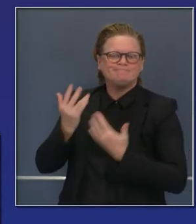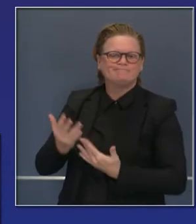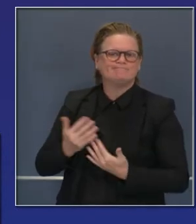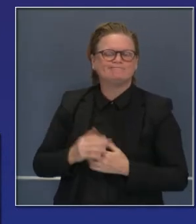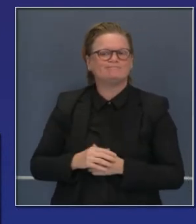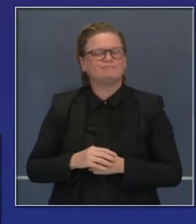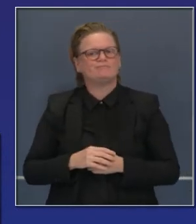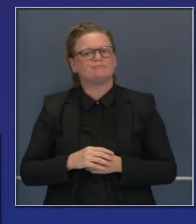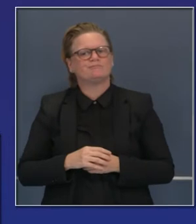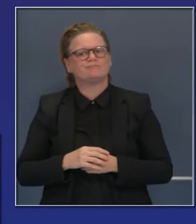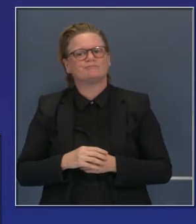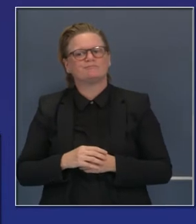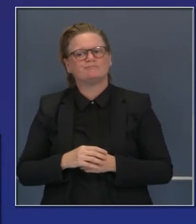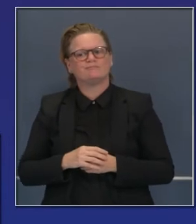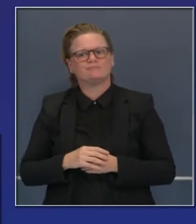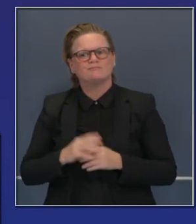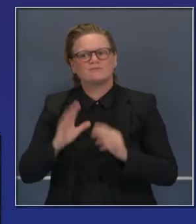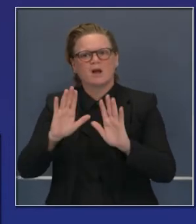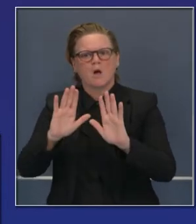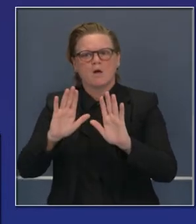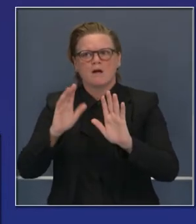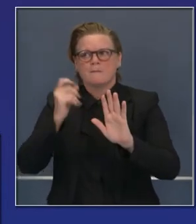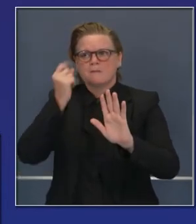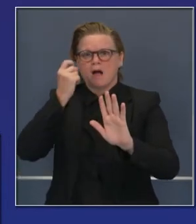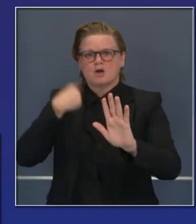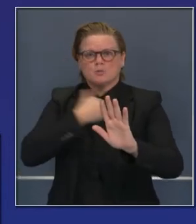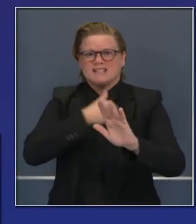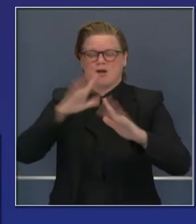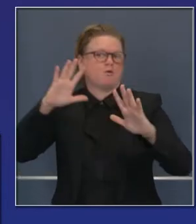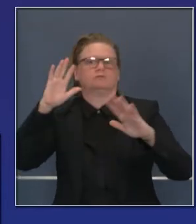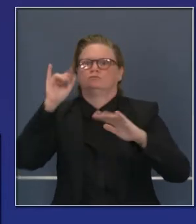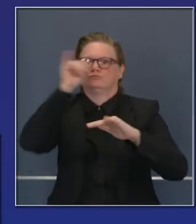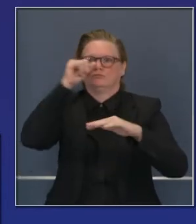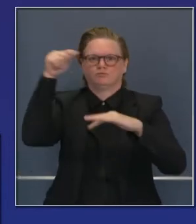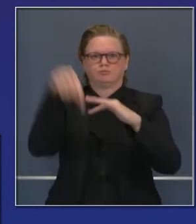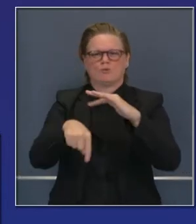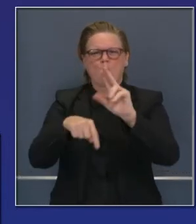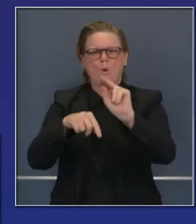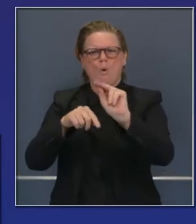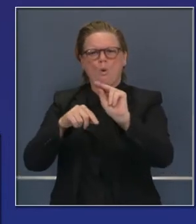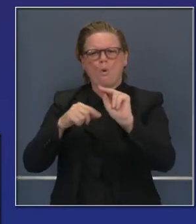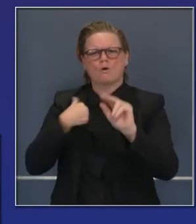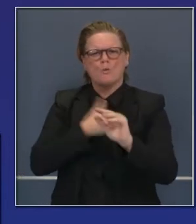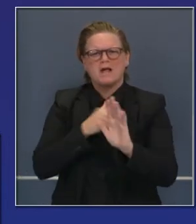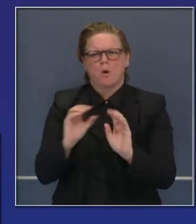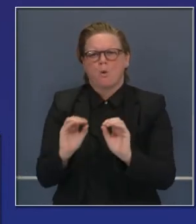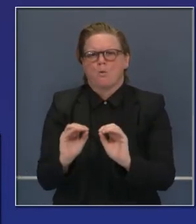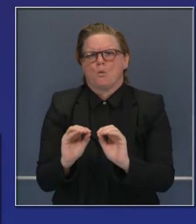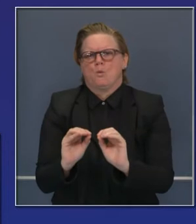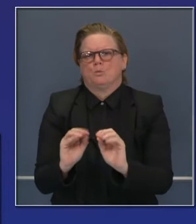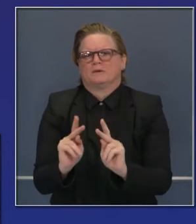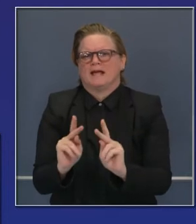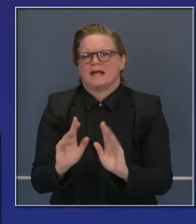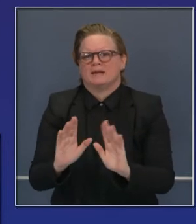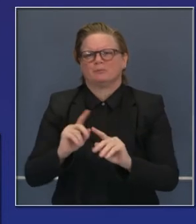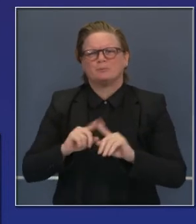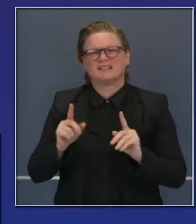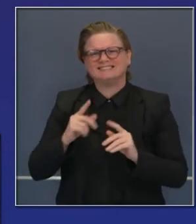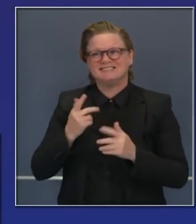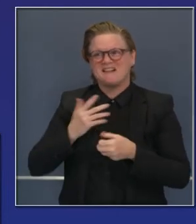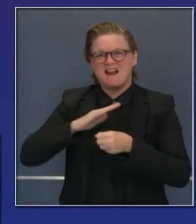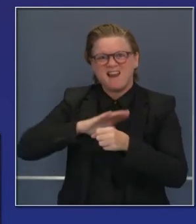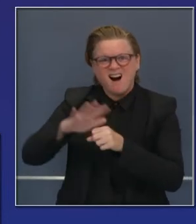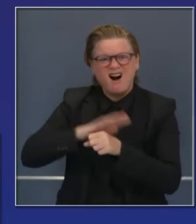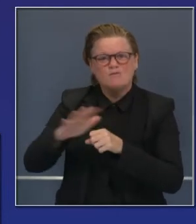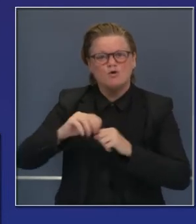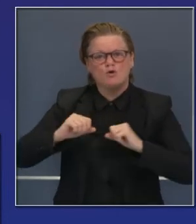aunque estamos muy bien posicionados comparado a otros estados dando estos apoyos, sigue no siendo lo suficiente